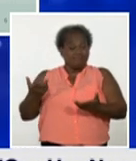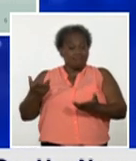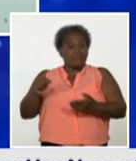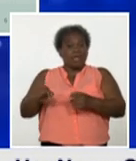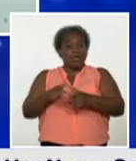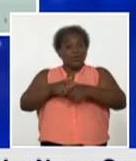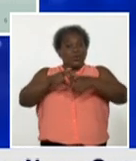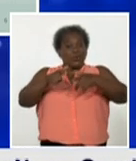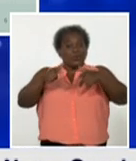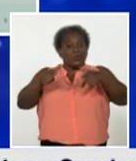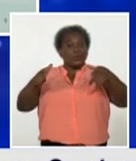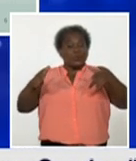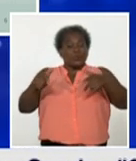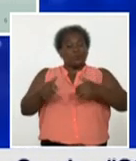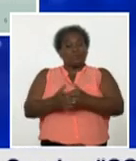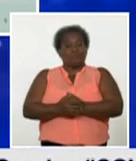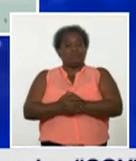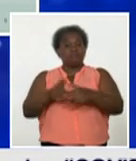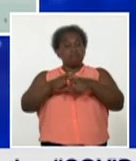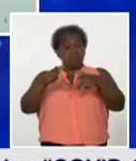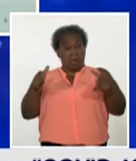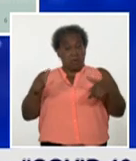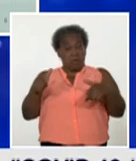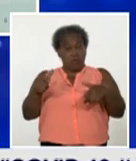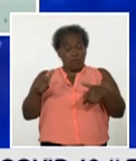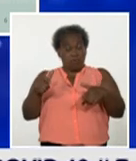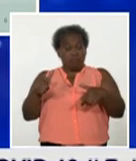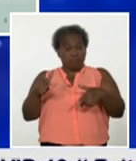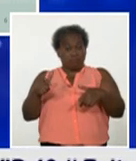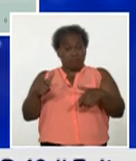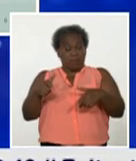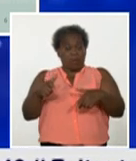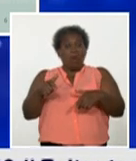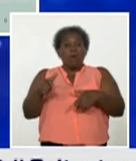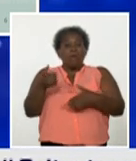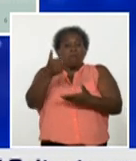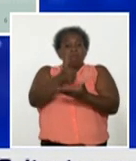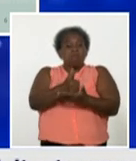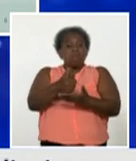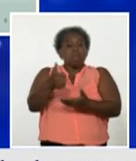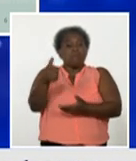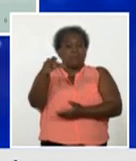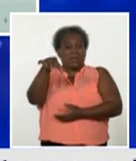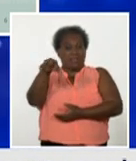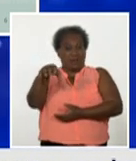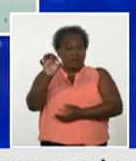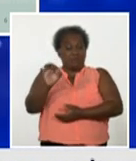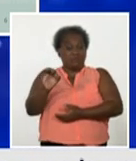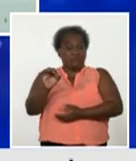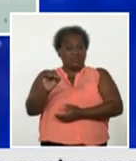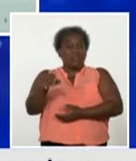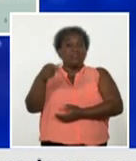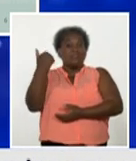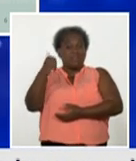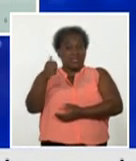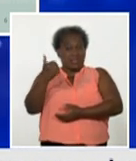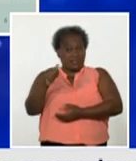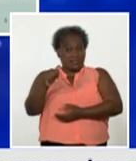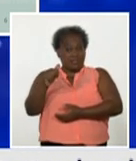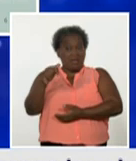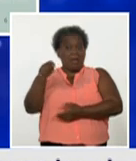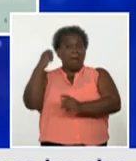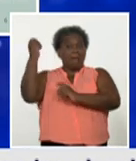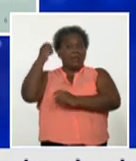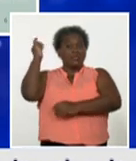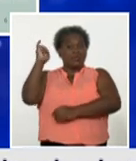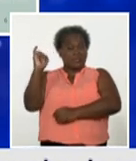y el mayor número ayer en Pinal de Río municipio diez Mantua seis La Palma y Viñales con cinco cada